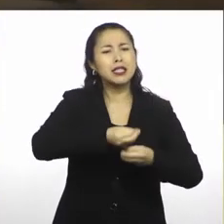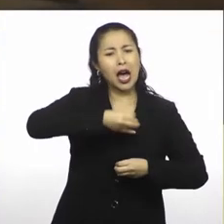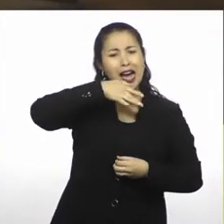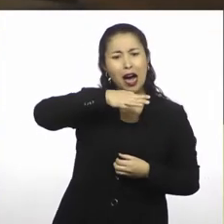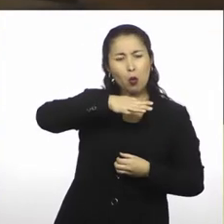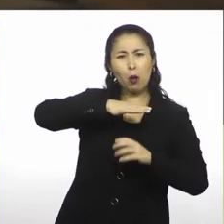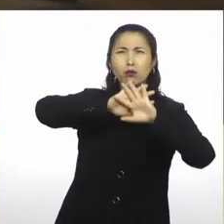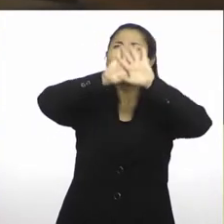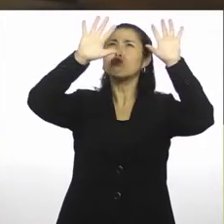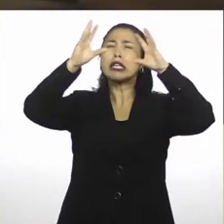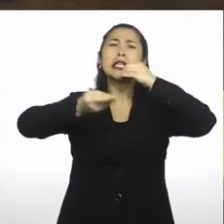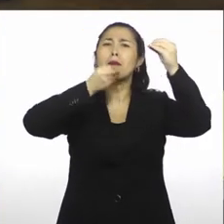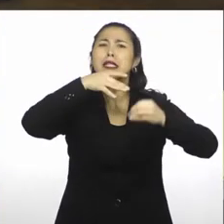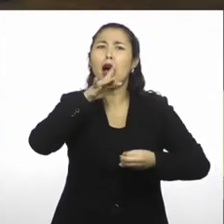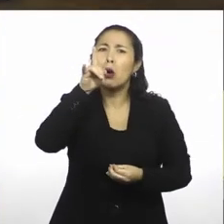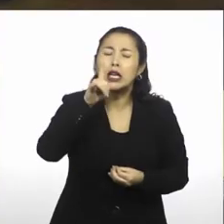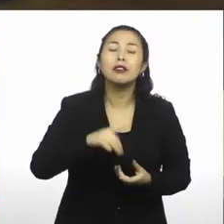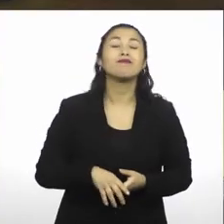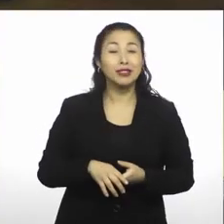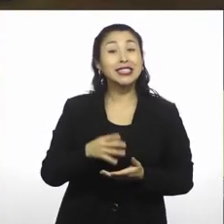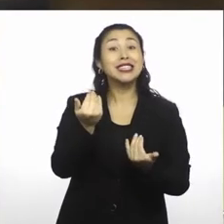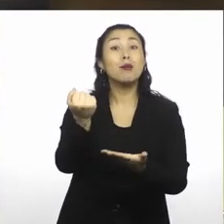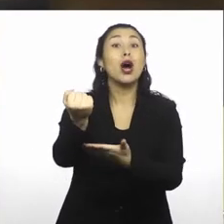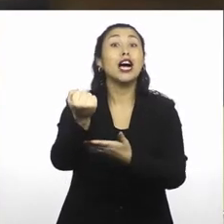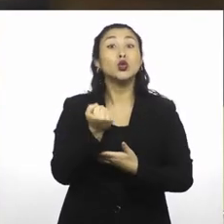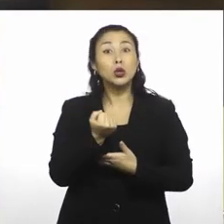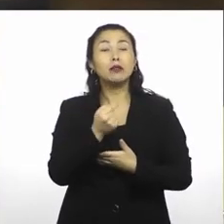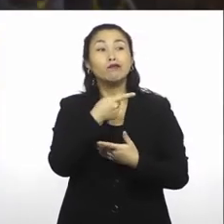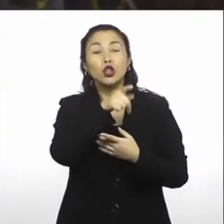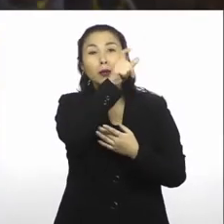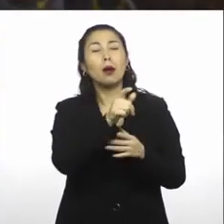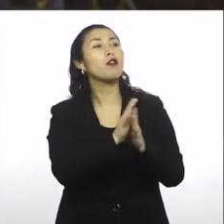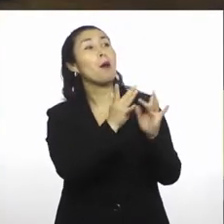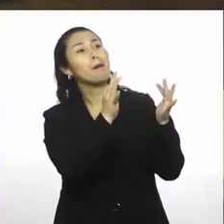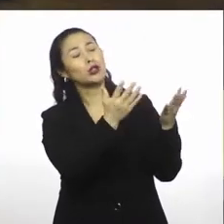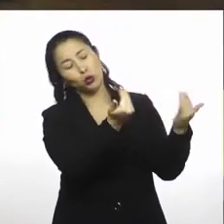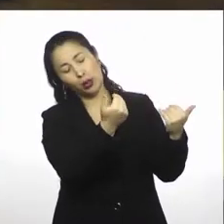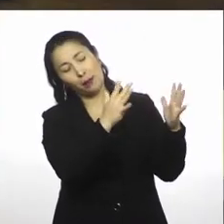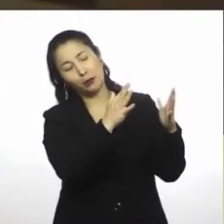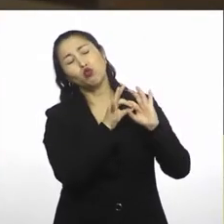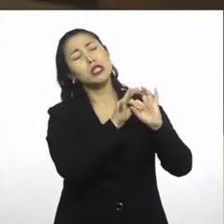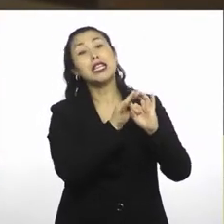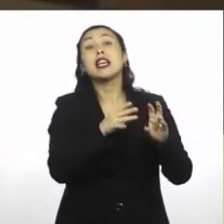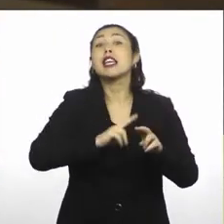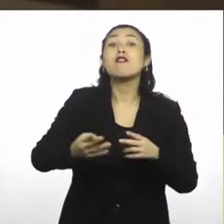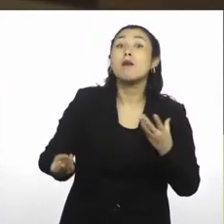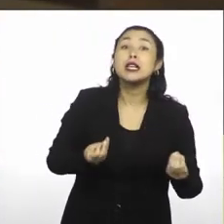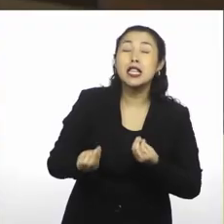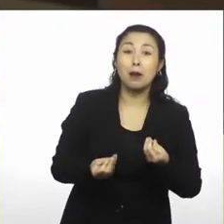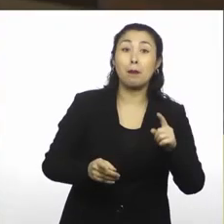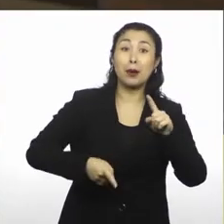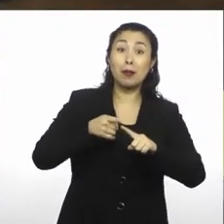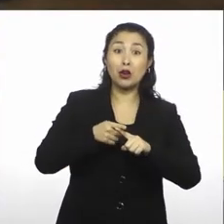cielo. Y para eso vamos a necesitar la ayuda de alguien. Así que manos, por favor, me podrías ayudar. Muchas gracias, Mano. ¿Qué es que vamos a hacer? Vamos a inflar